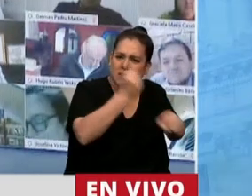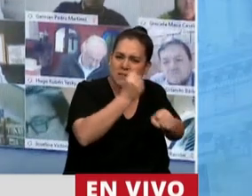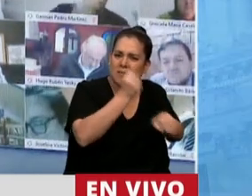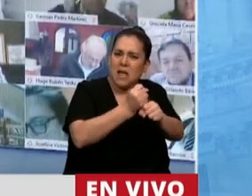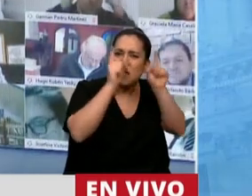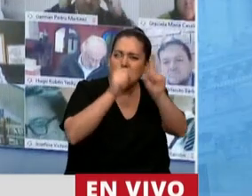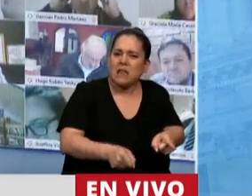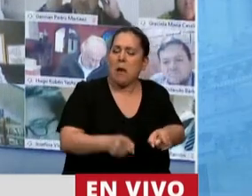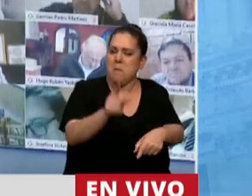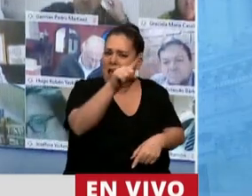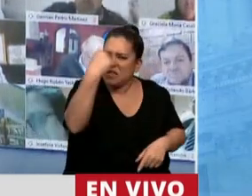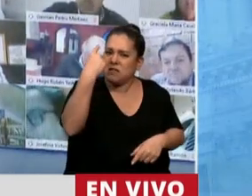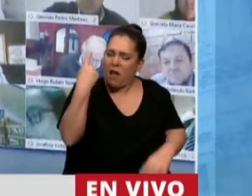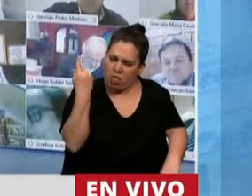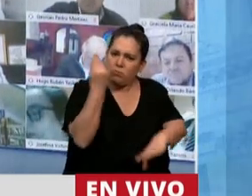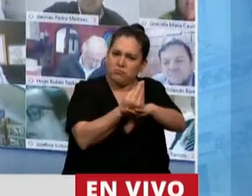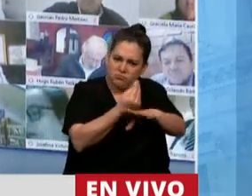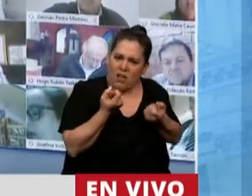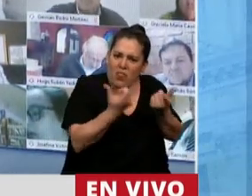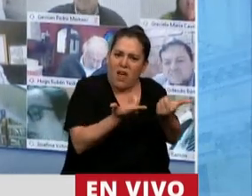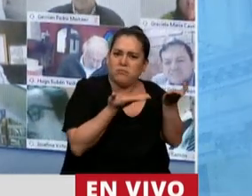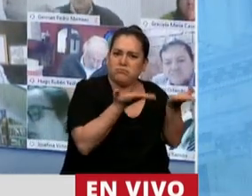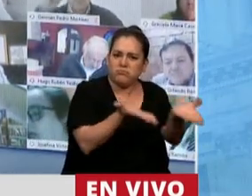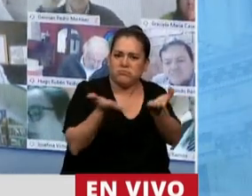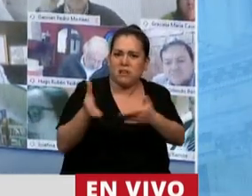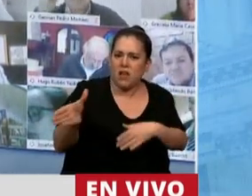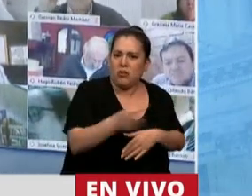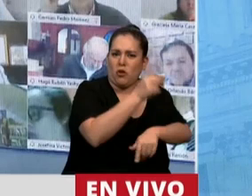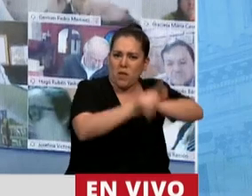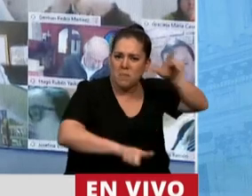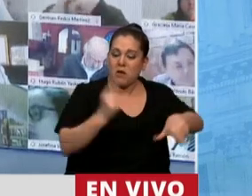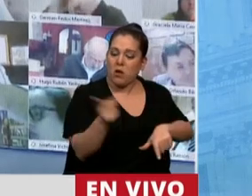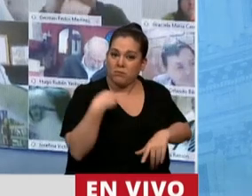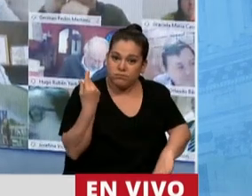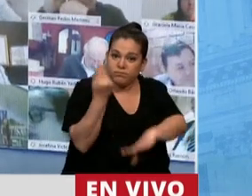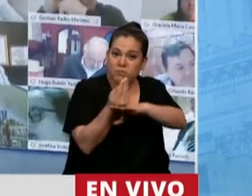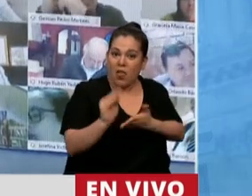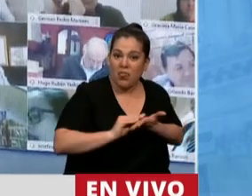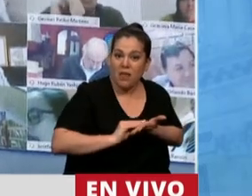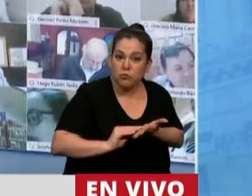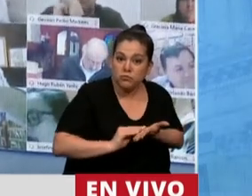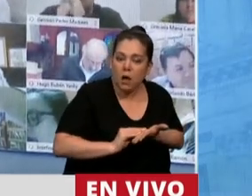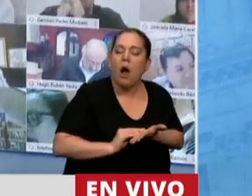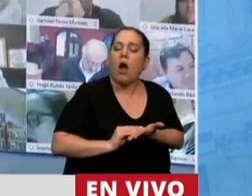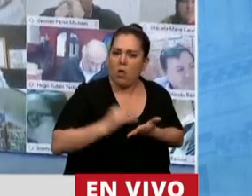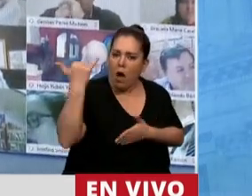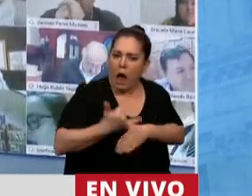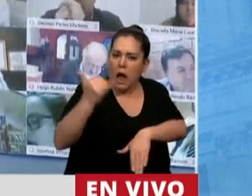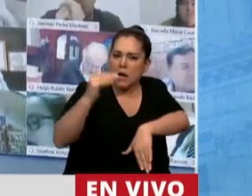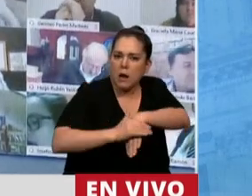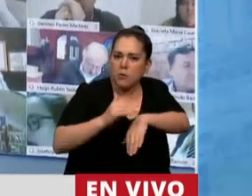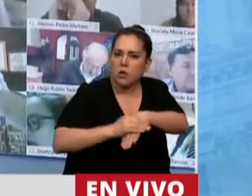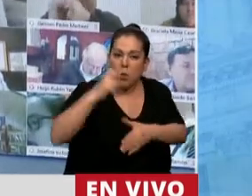un Estado presente y solidario y los que somos parlamentarios y tenemos responsabilidad